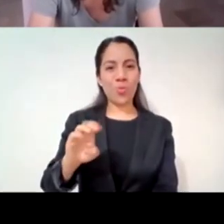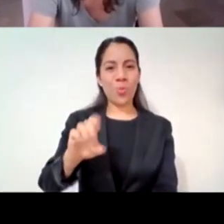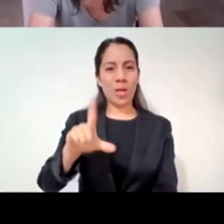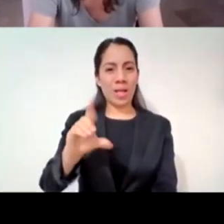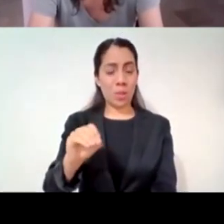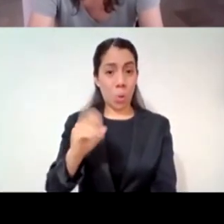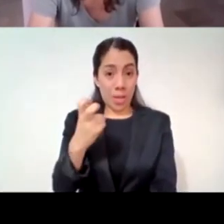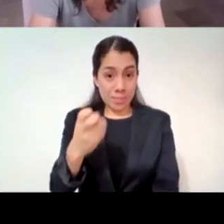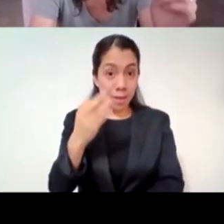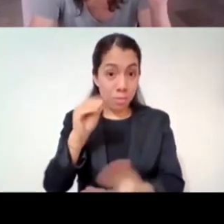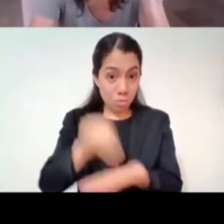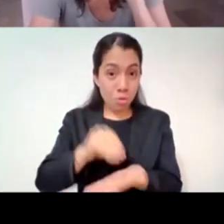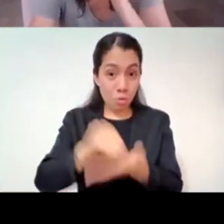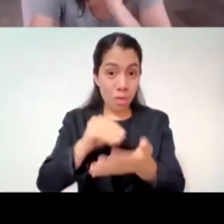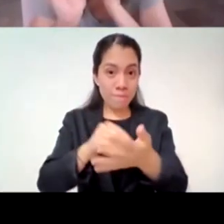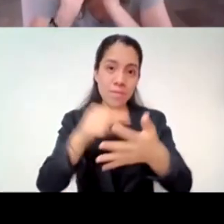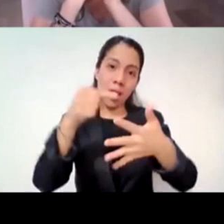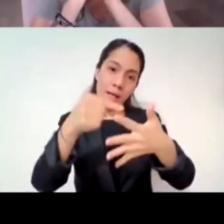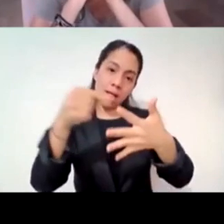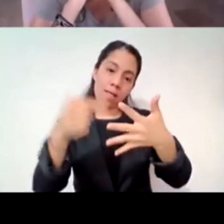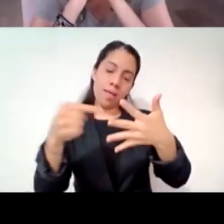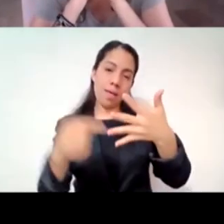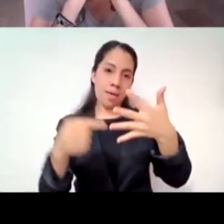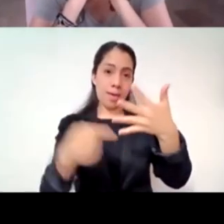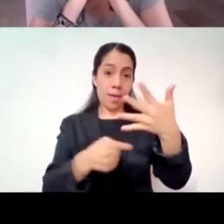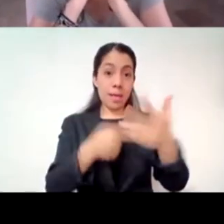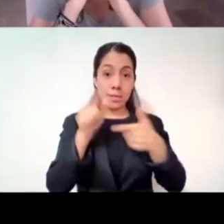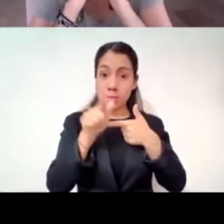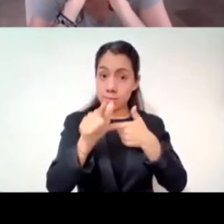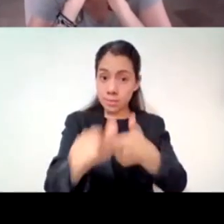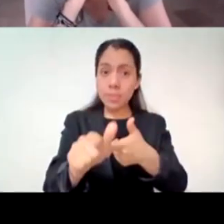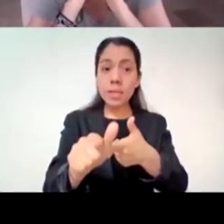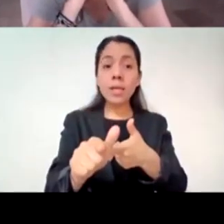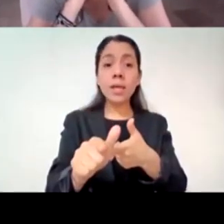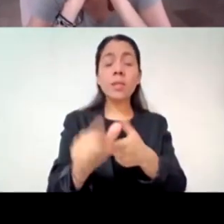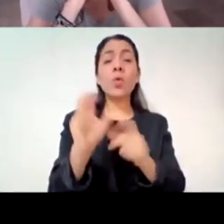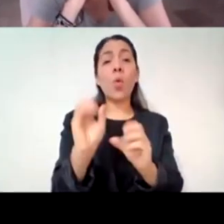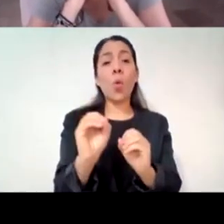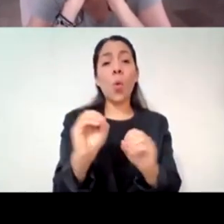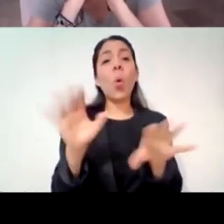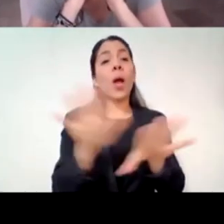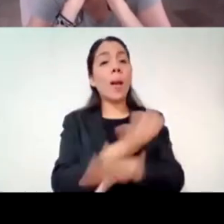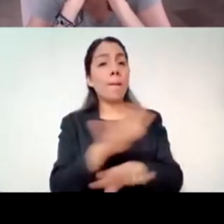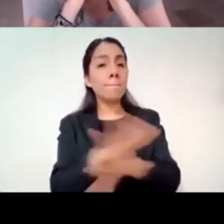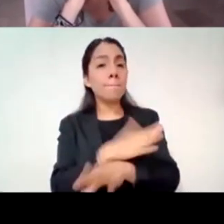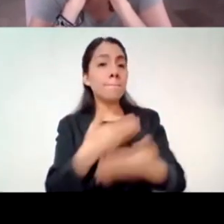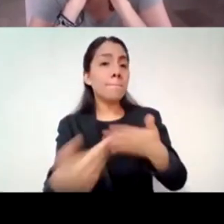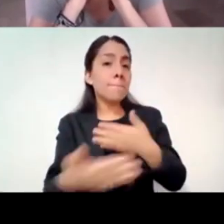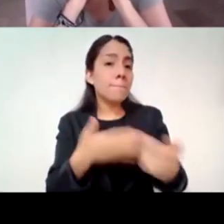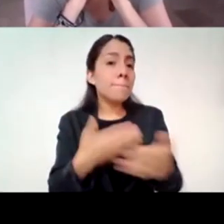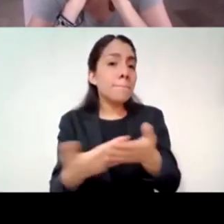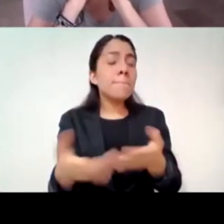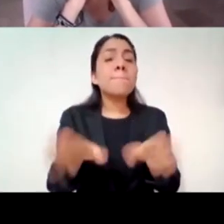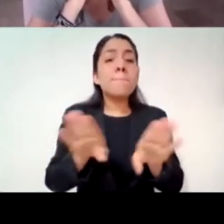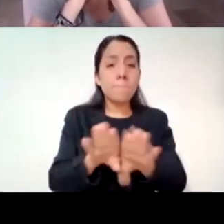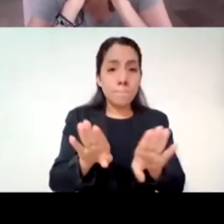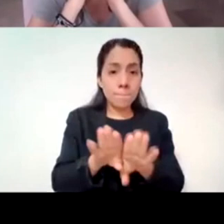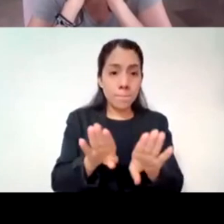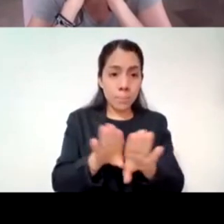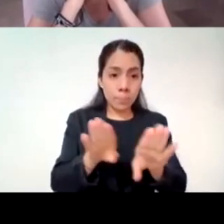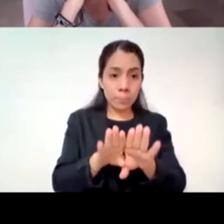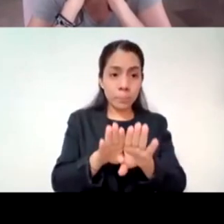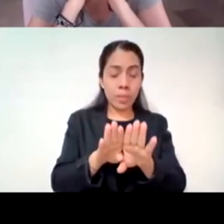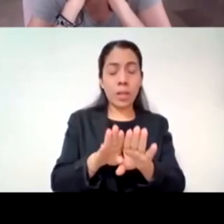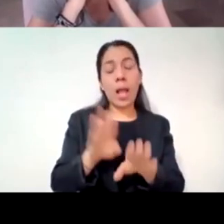fin, no sé si Reina nos quiera comentar algo al respecto, pero la verdad es que sí creo que en términos de la